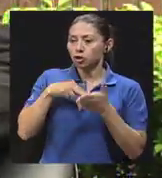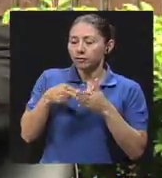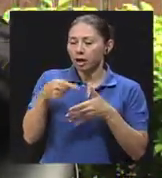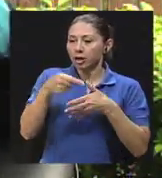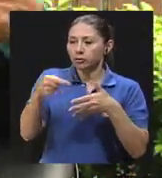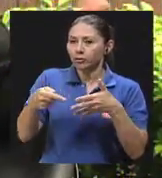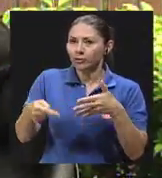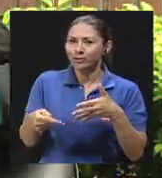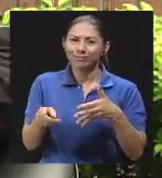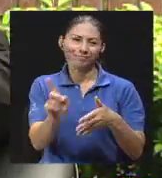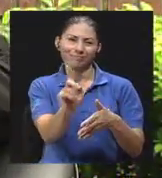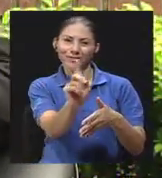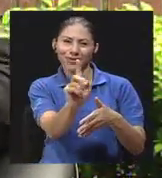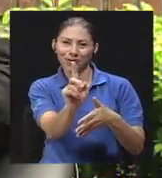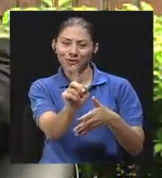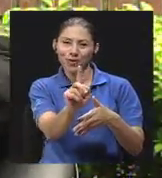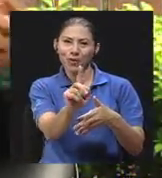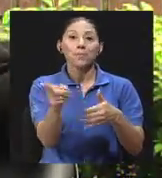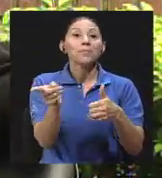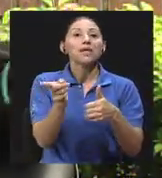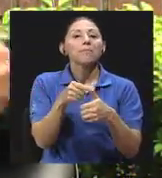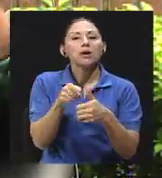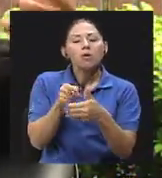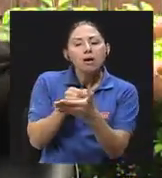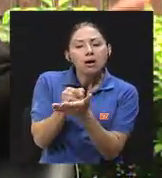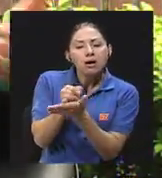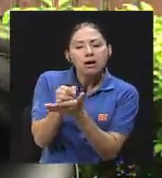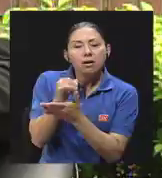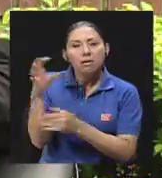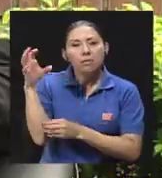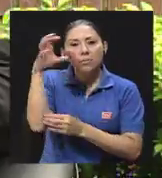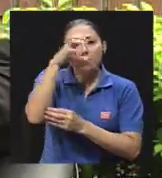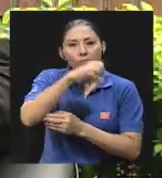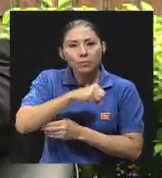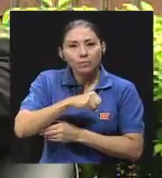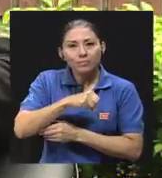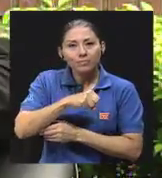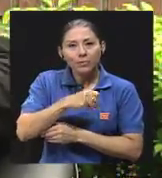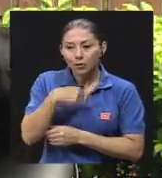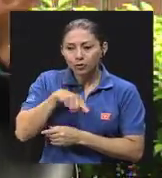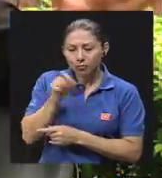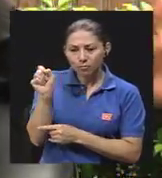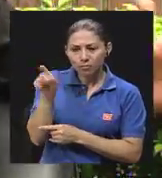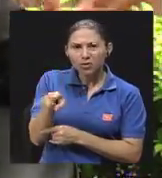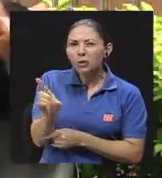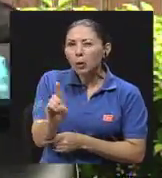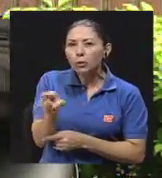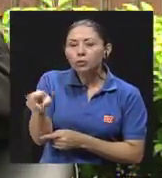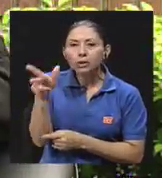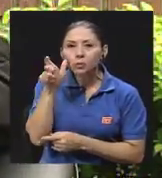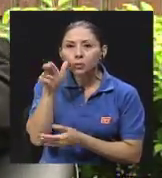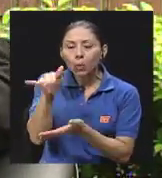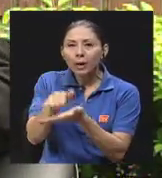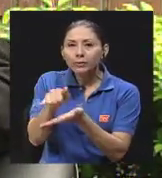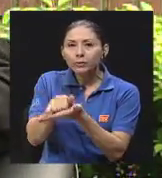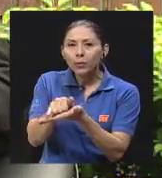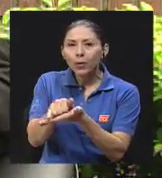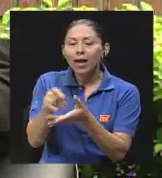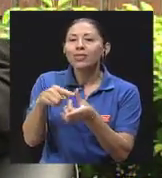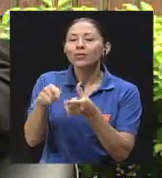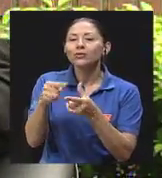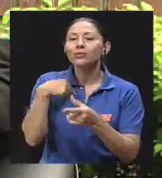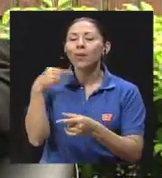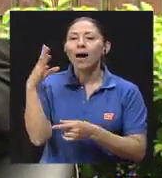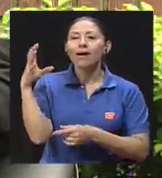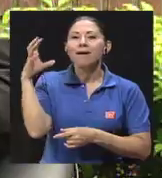clases, sino primero darnos cuenta. Y lo segundo, después de que preguntamos, ¿dónde fue? Así yo me ubico, ¿dónde fue que lo oyó?